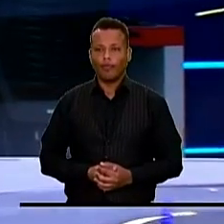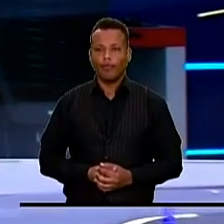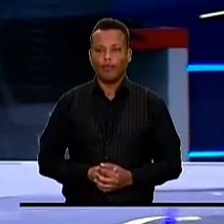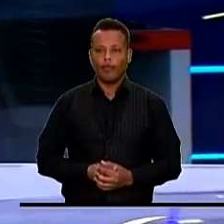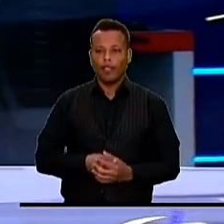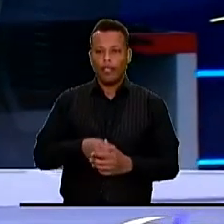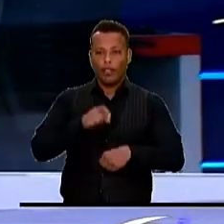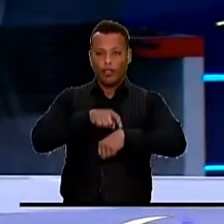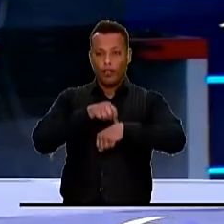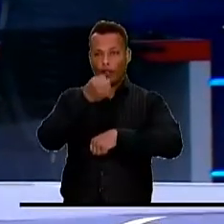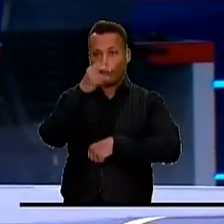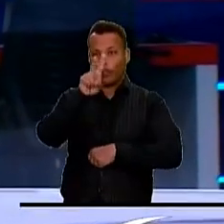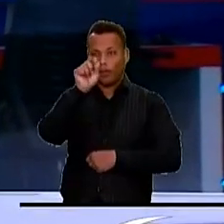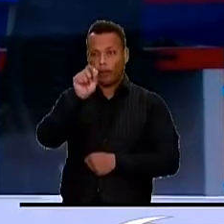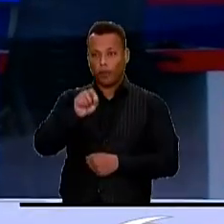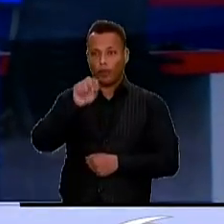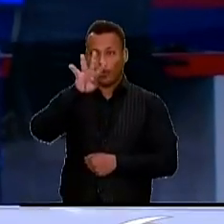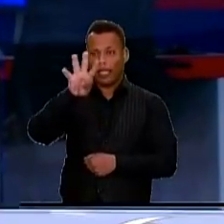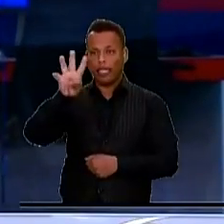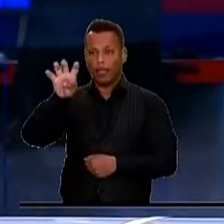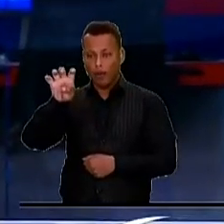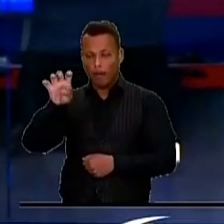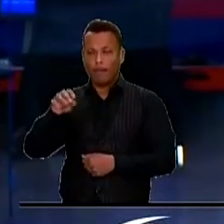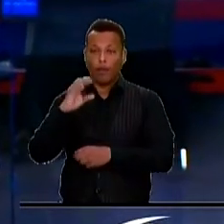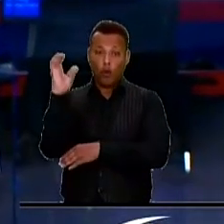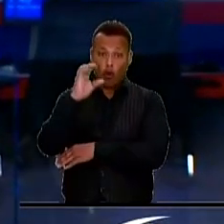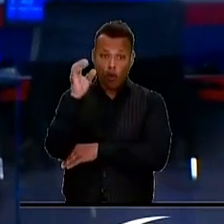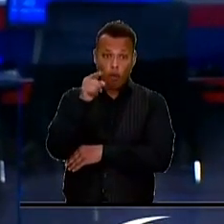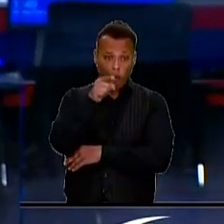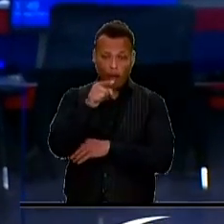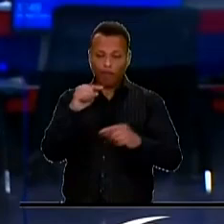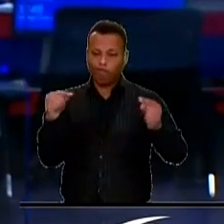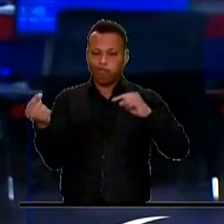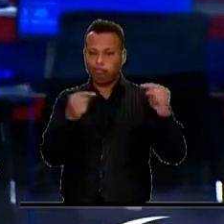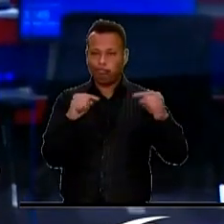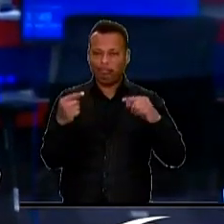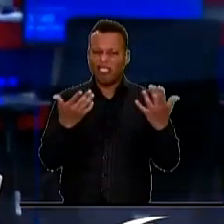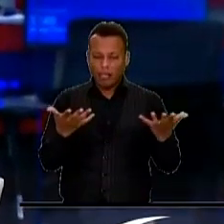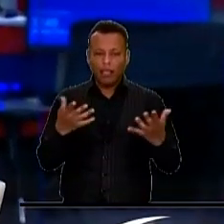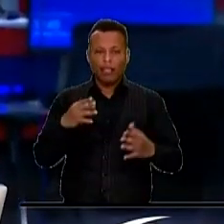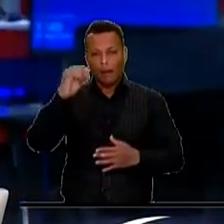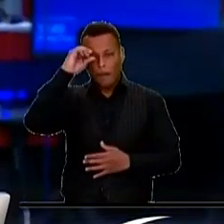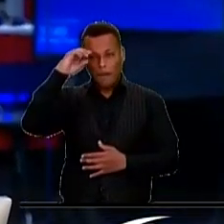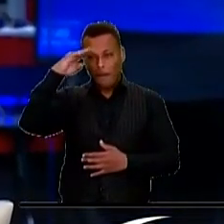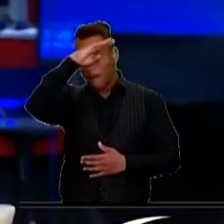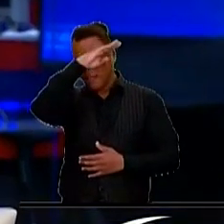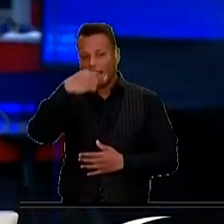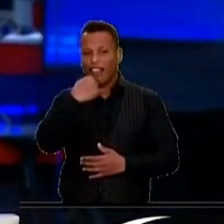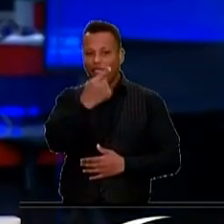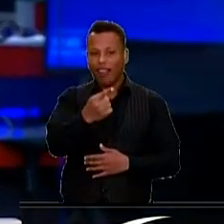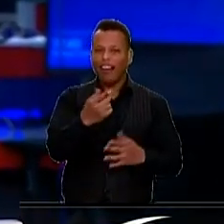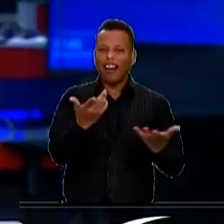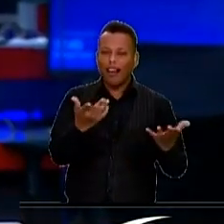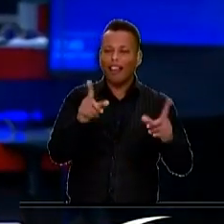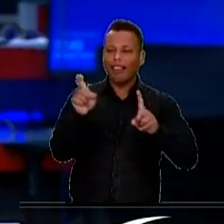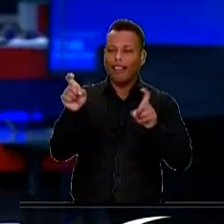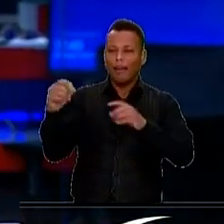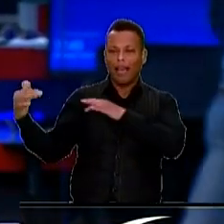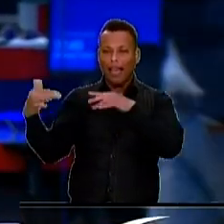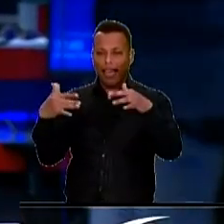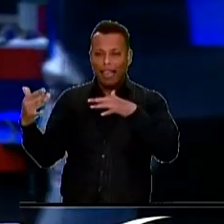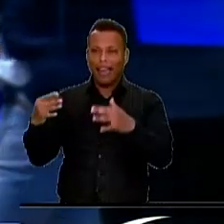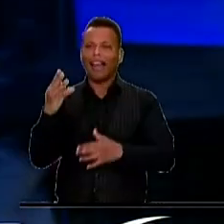12 del día 49 minutos en Colombia ha desatado polémica los pronunciamientos del presidente Gustavo Petro sobre la guerra entre Israel y